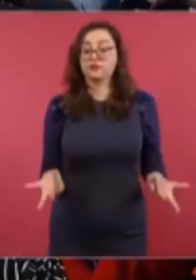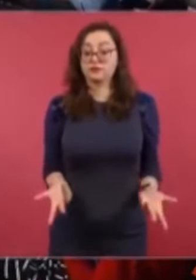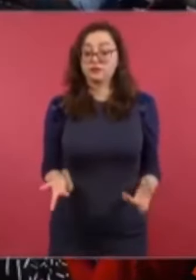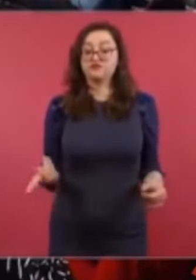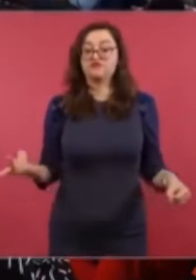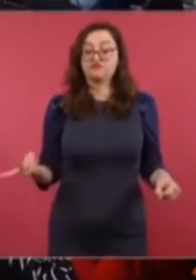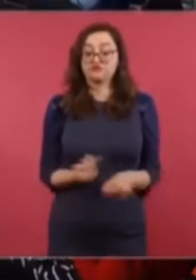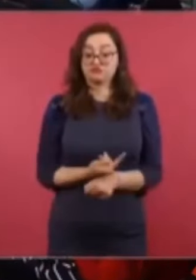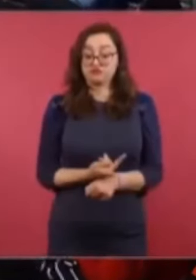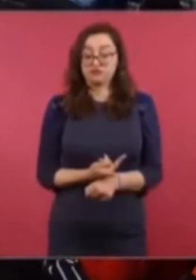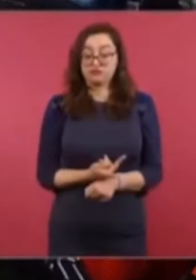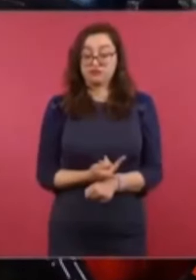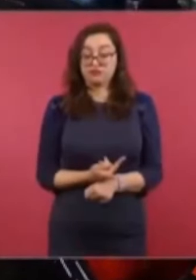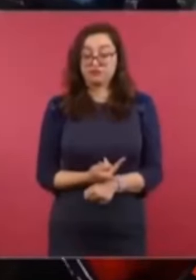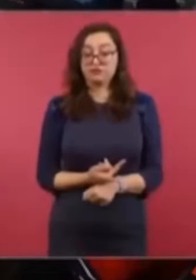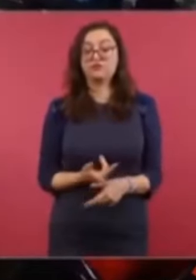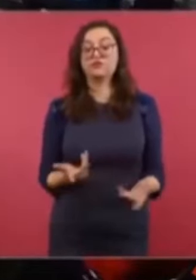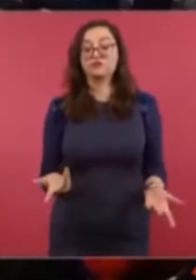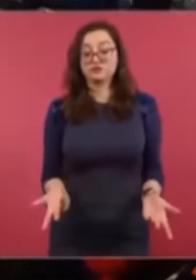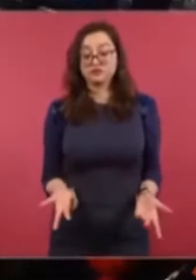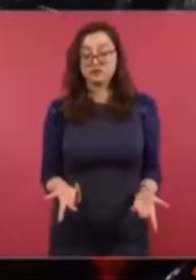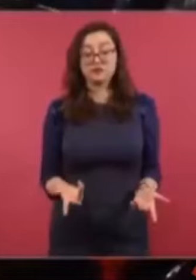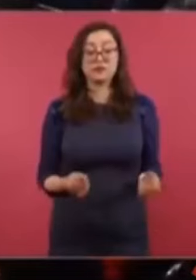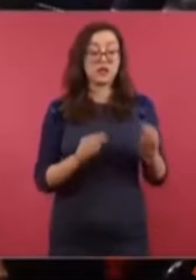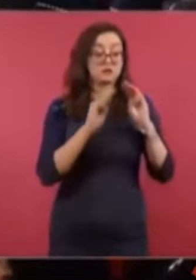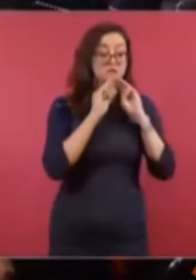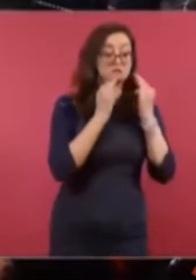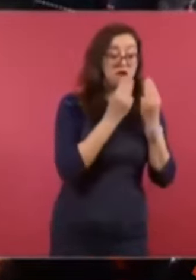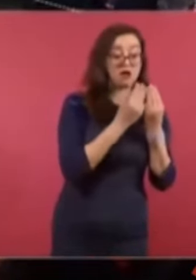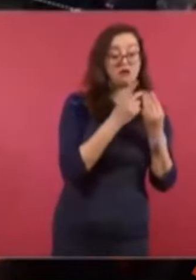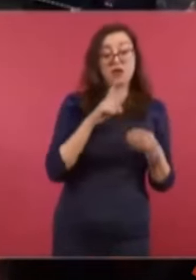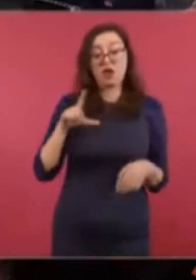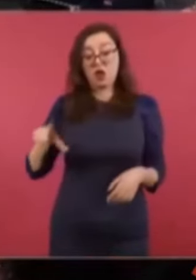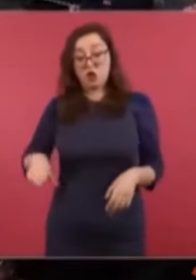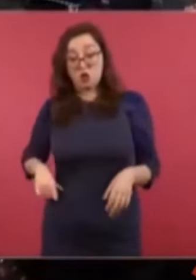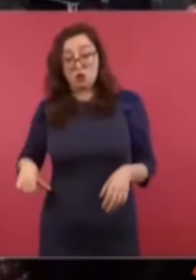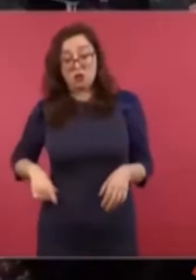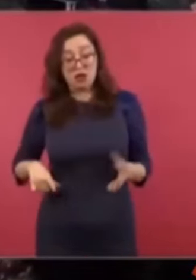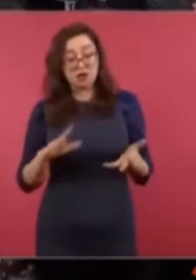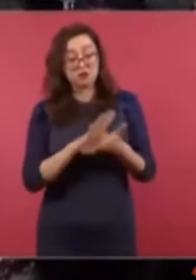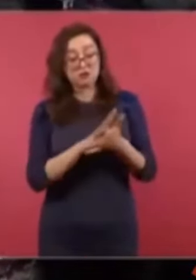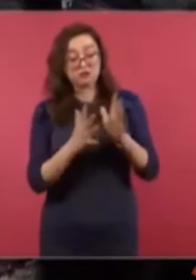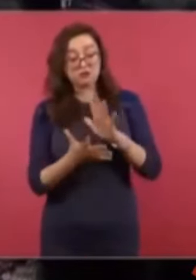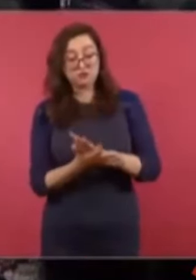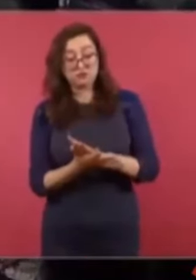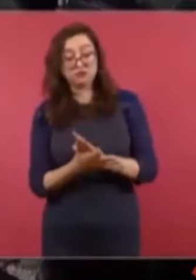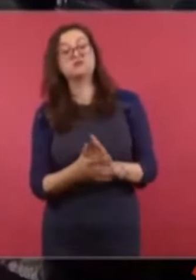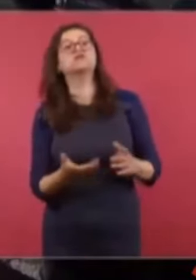y la delincuencia de Cuello Blanco.